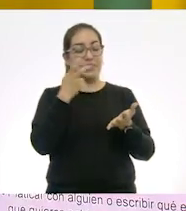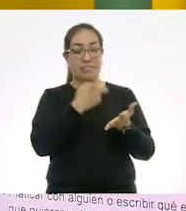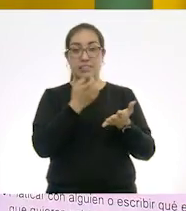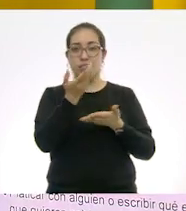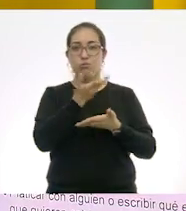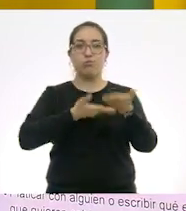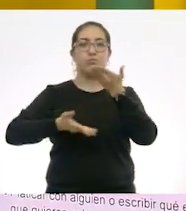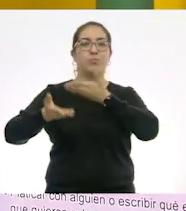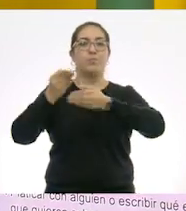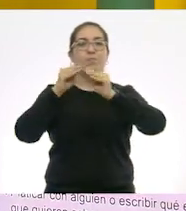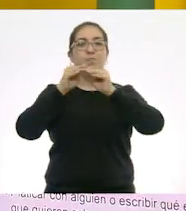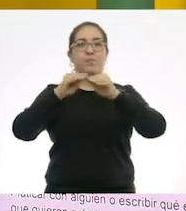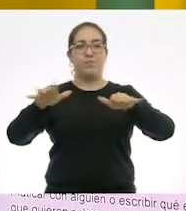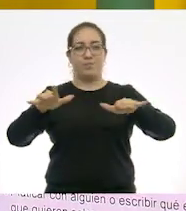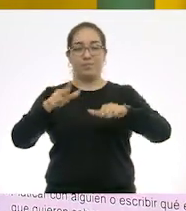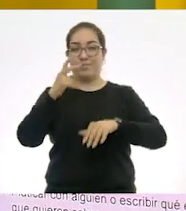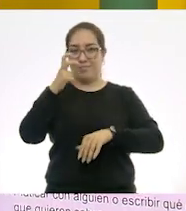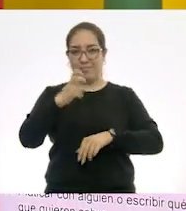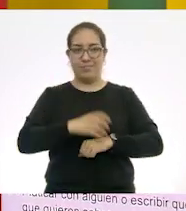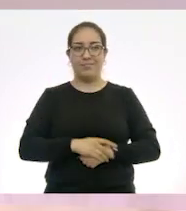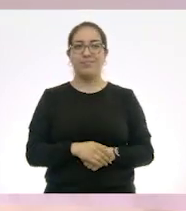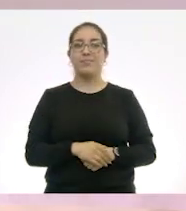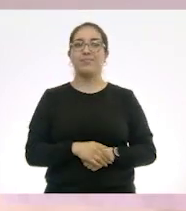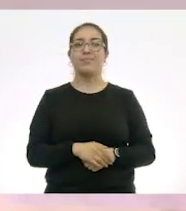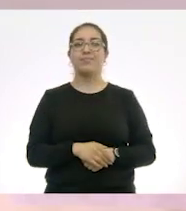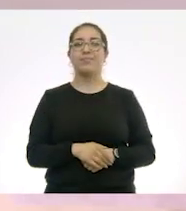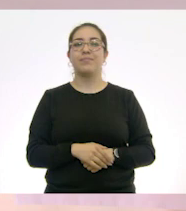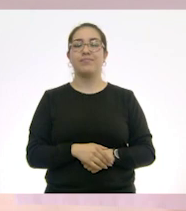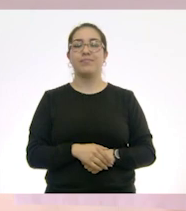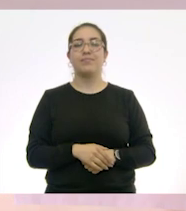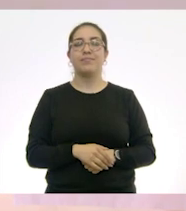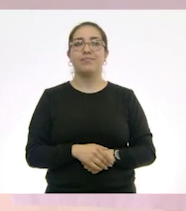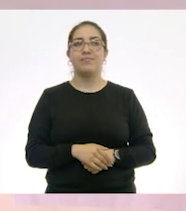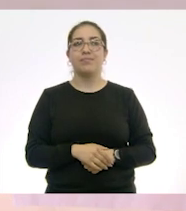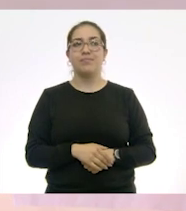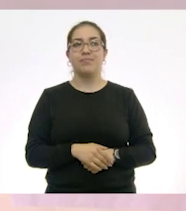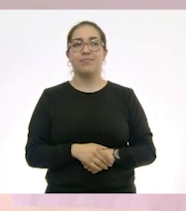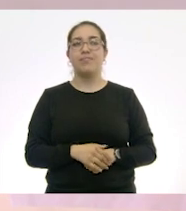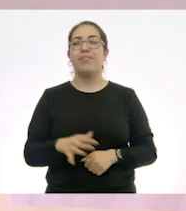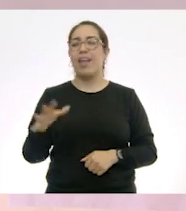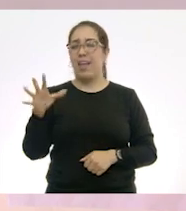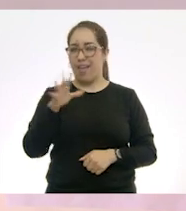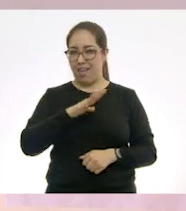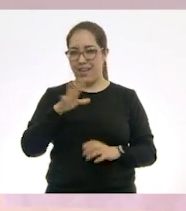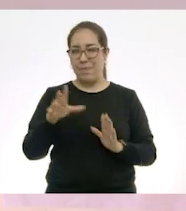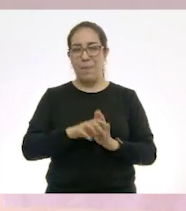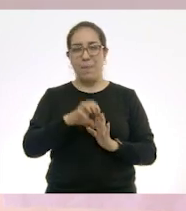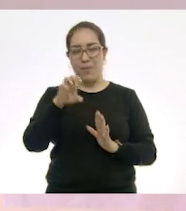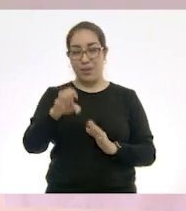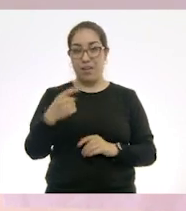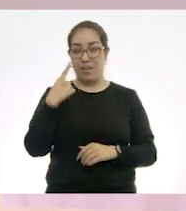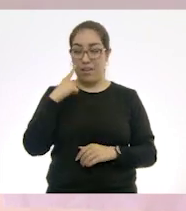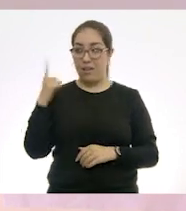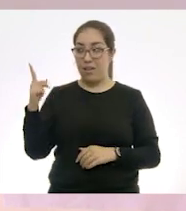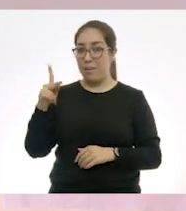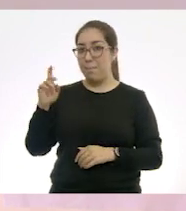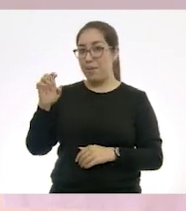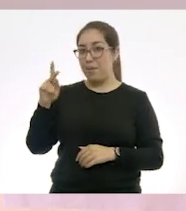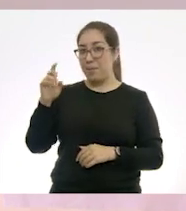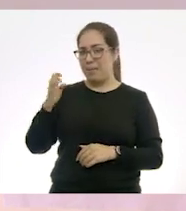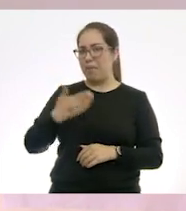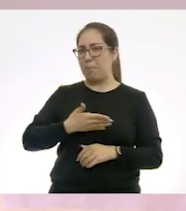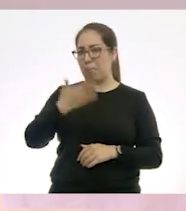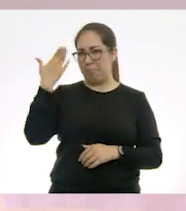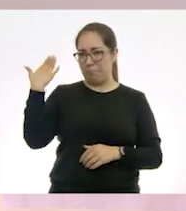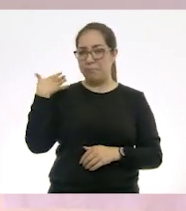es muy importante, que lo compartas. De hecho, tenemos un ejemplo. Fíjense que Pepe me pidió hace unos